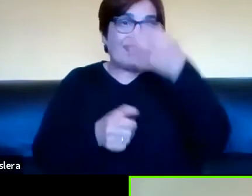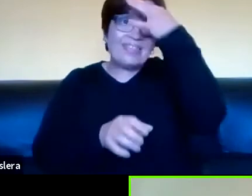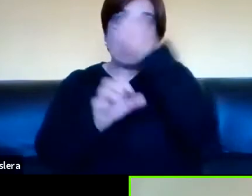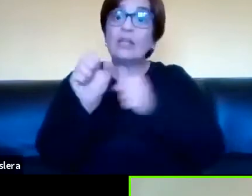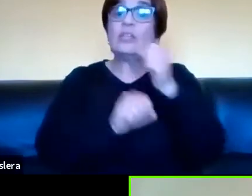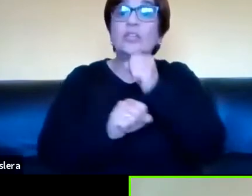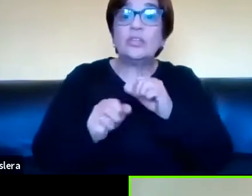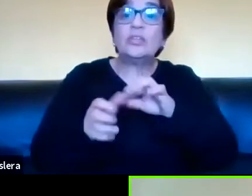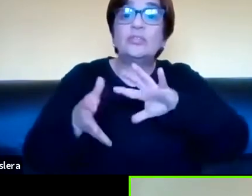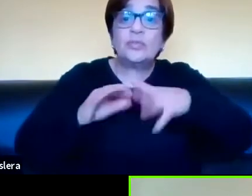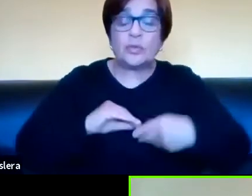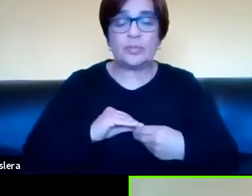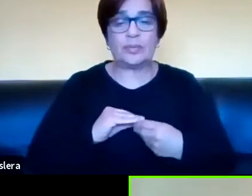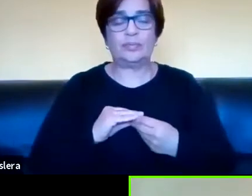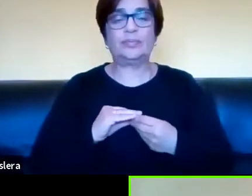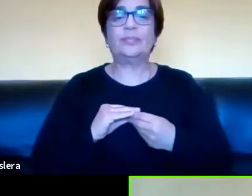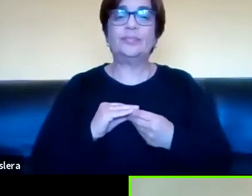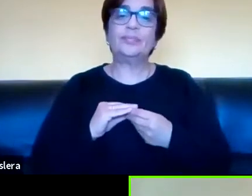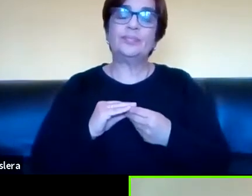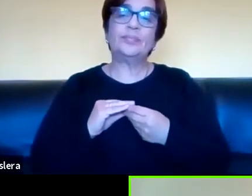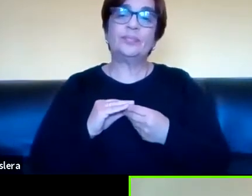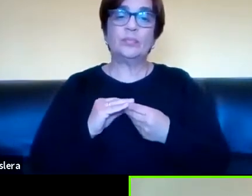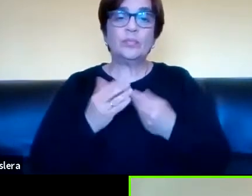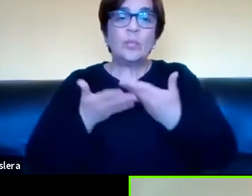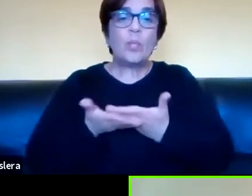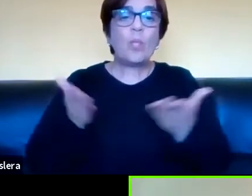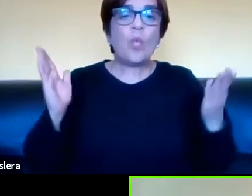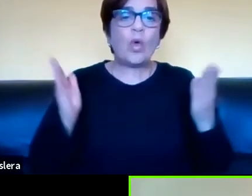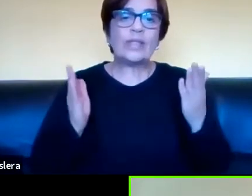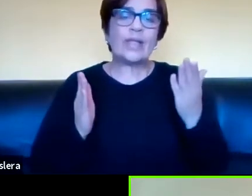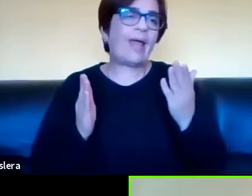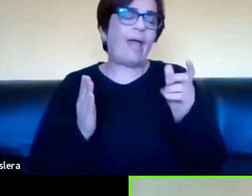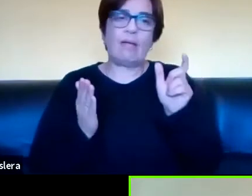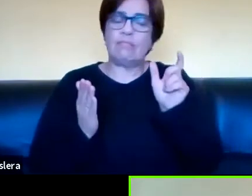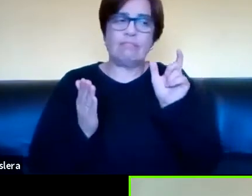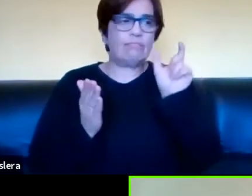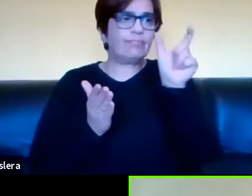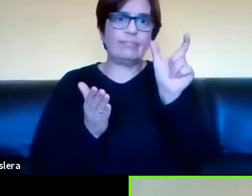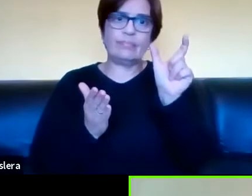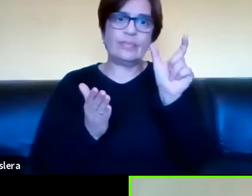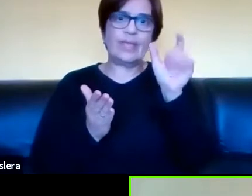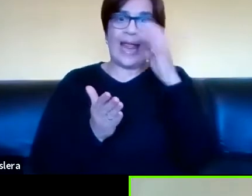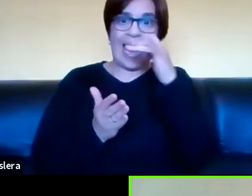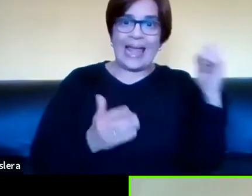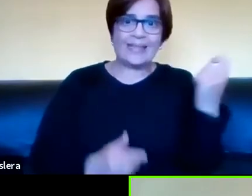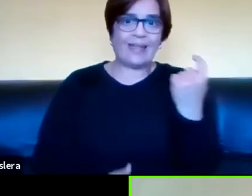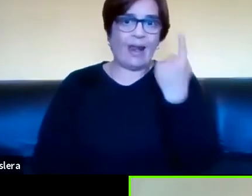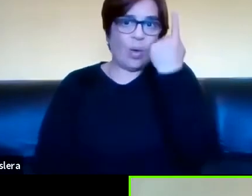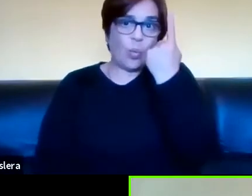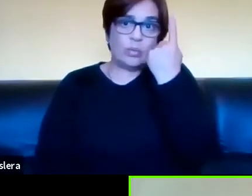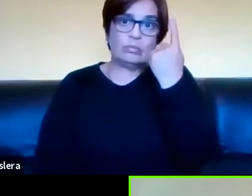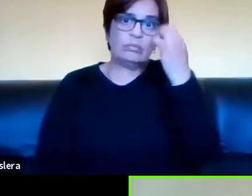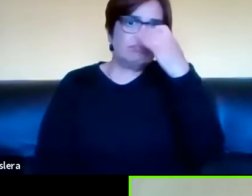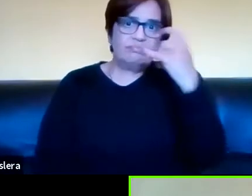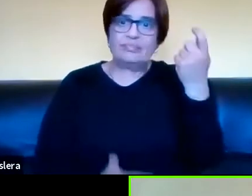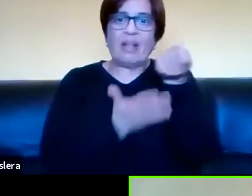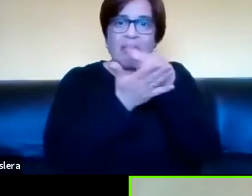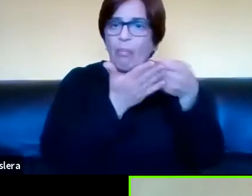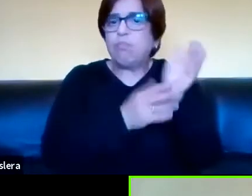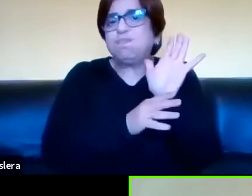que hace es colocar una unidad gráfica, que es la letra, una unidad gráfica, que un dibujo